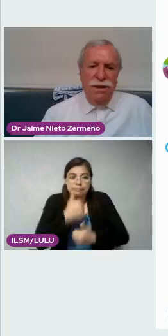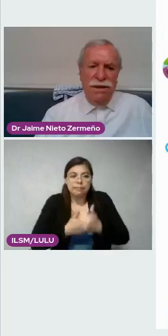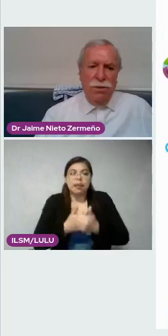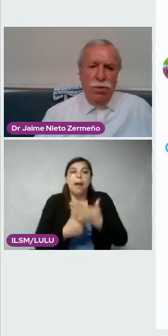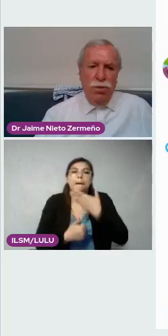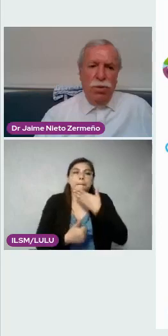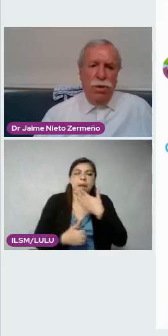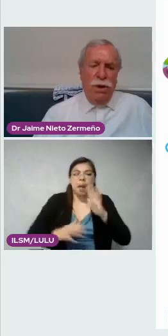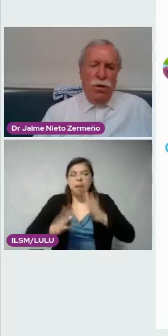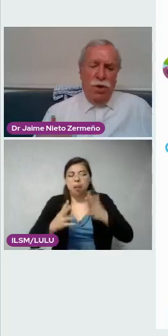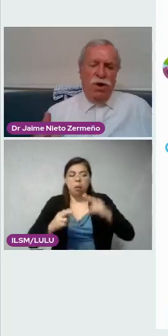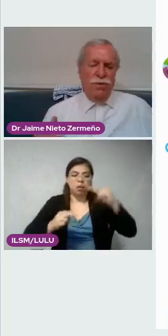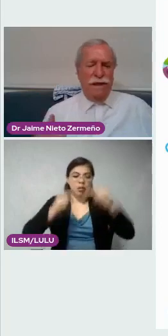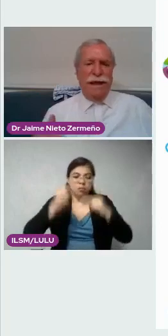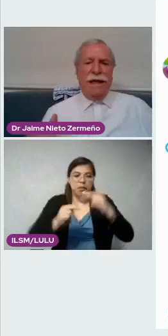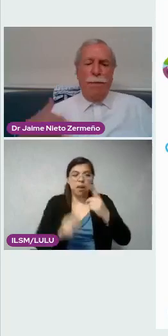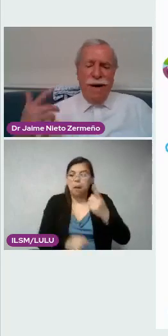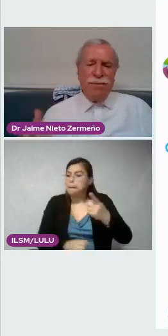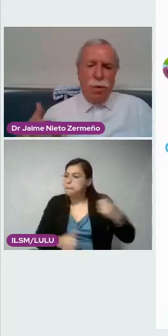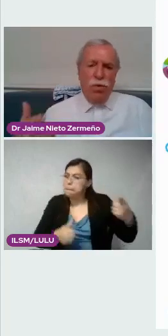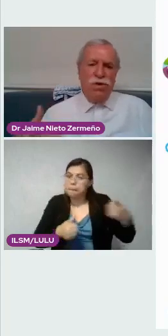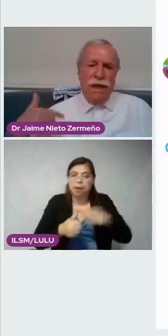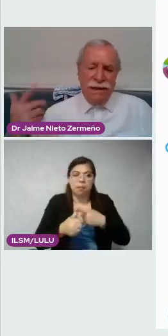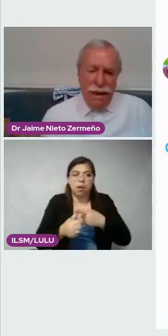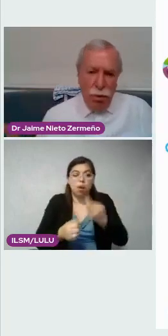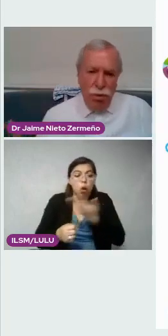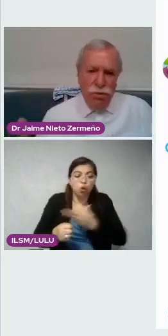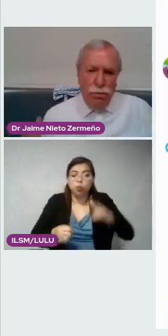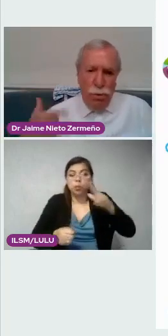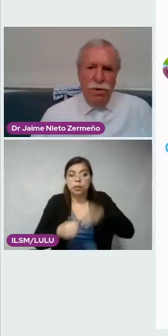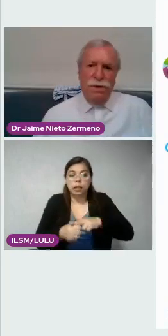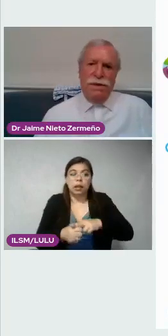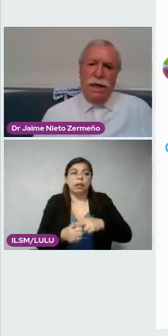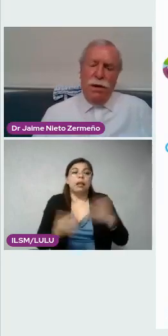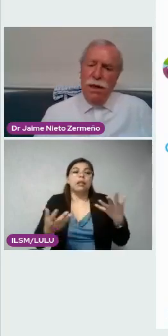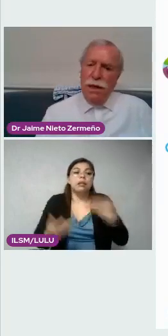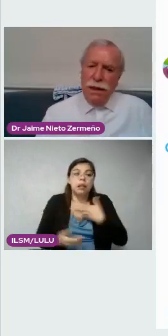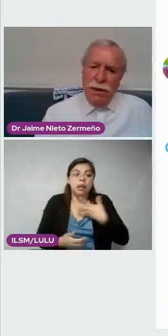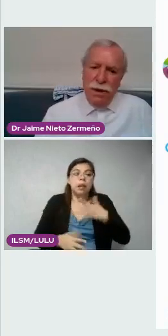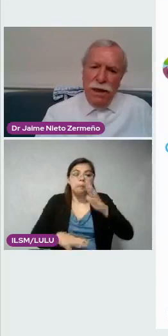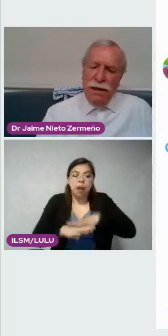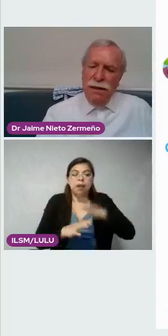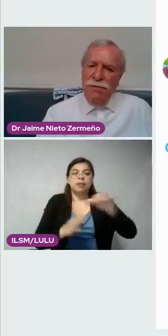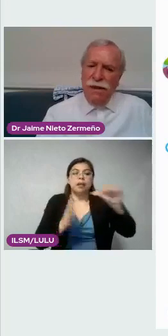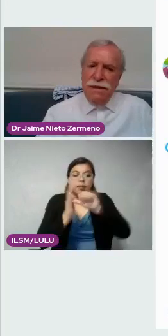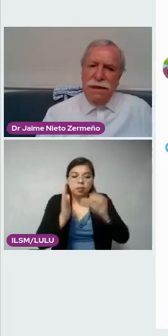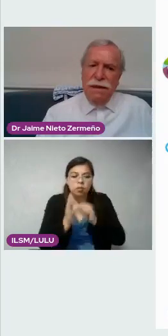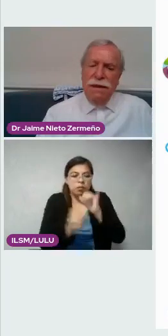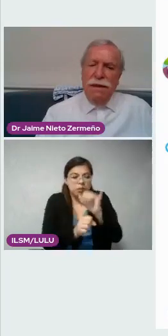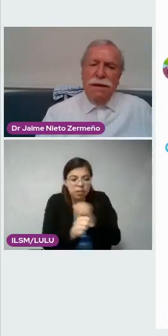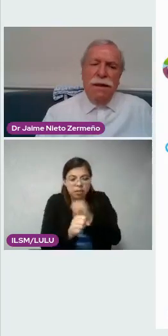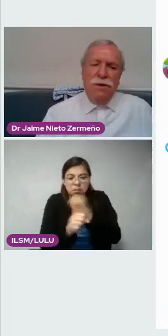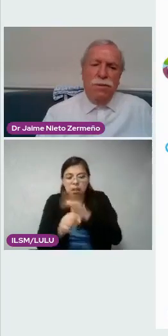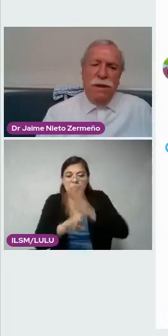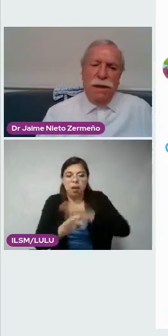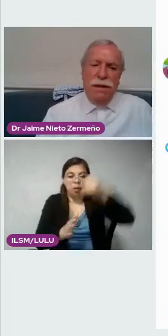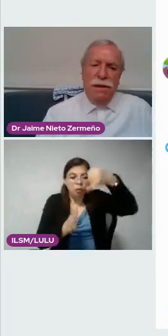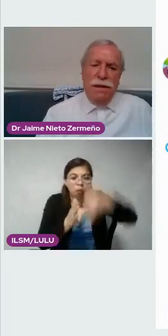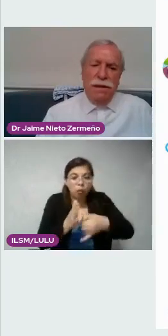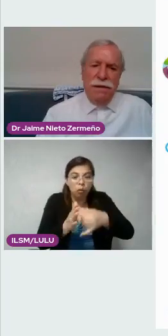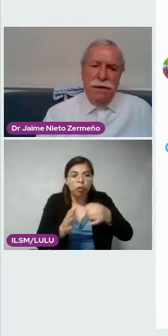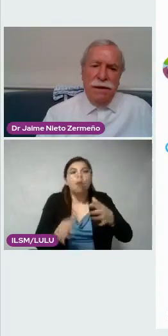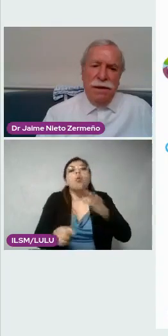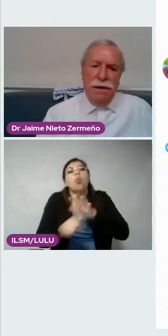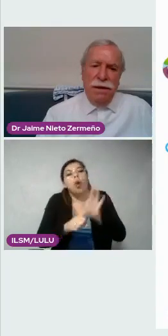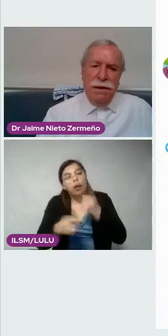instituto o el hospital que más produce artículos por investigador. Claro que la gran diferencia que el hospital,